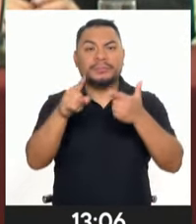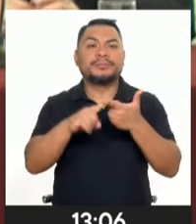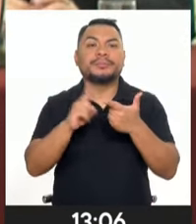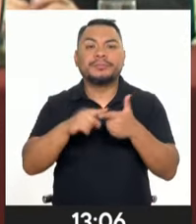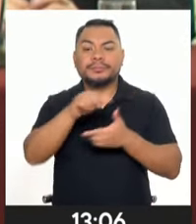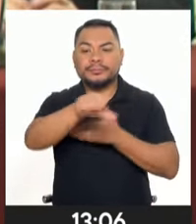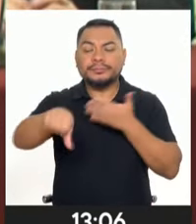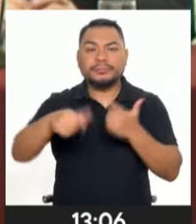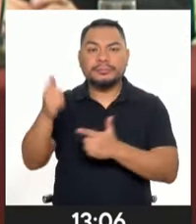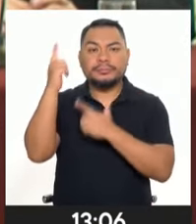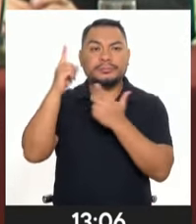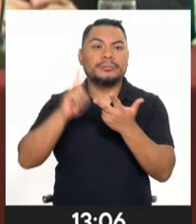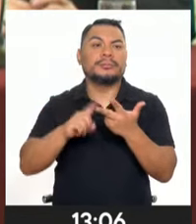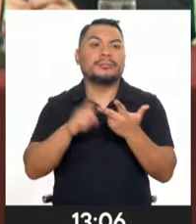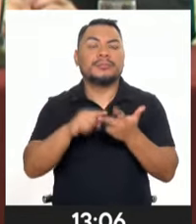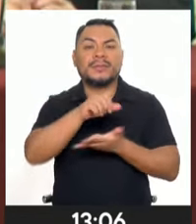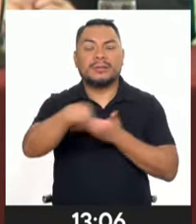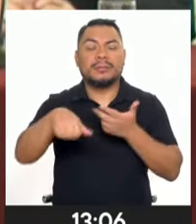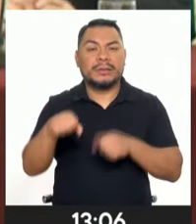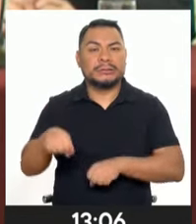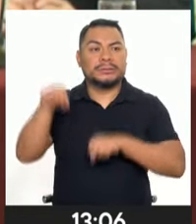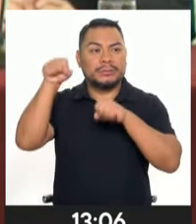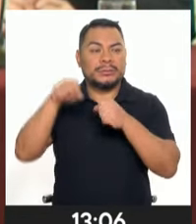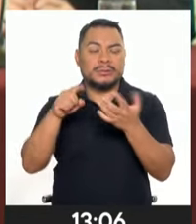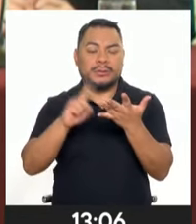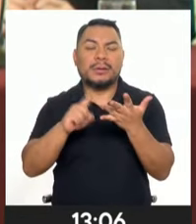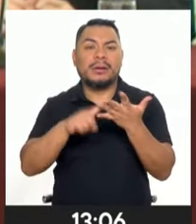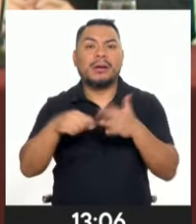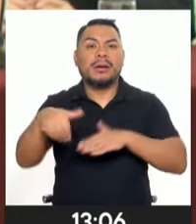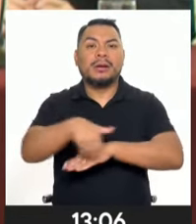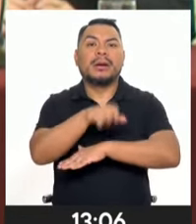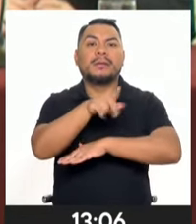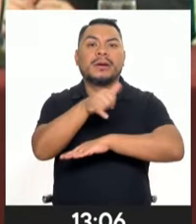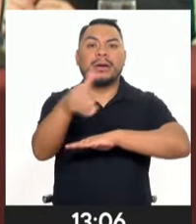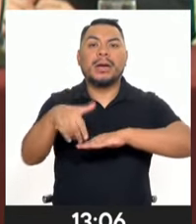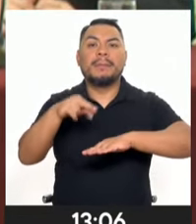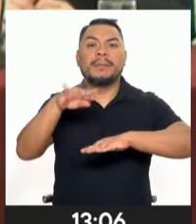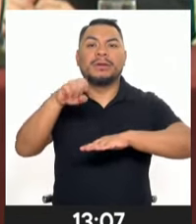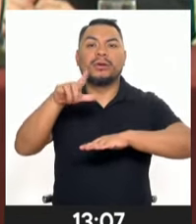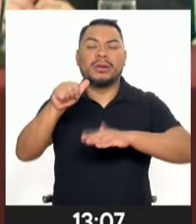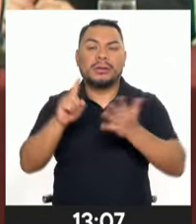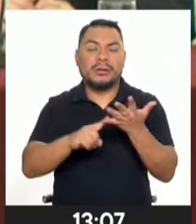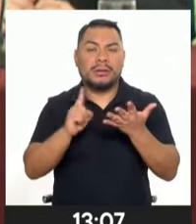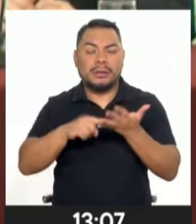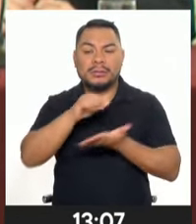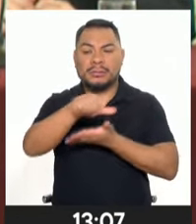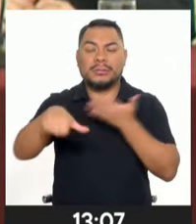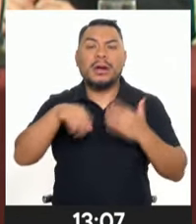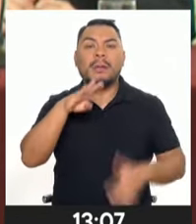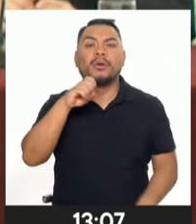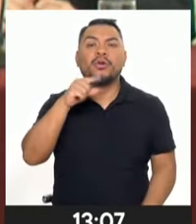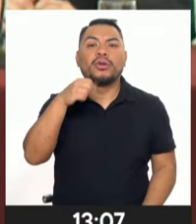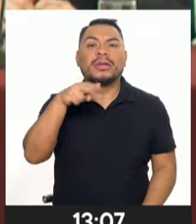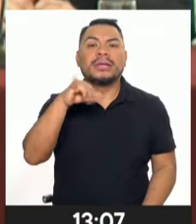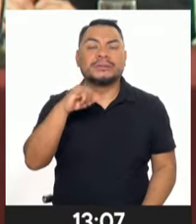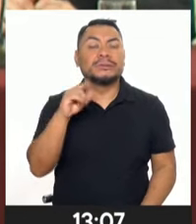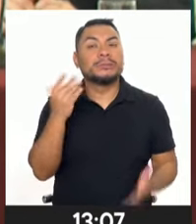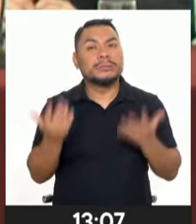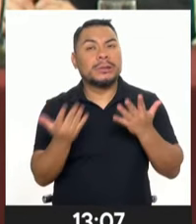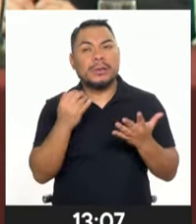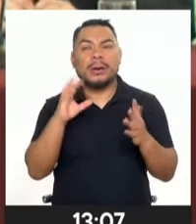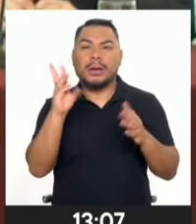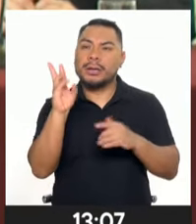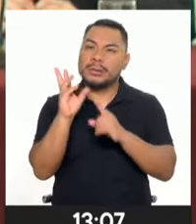de Armas, la Plaza San Martín, la Avenida Bancae con Pierola, la Plaza Balonesi y, eventualmente,